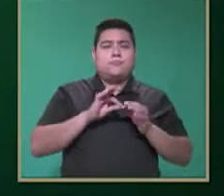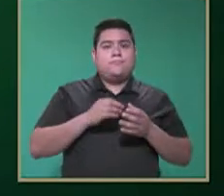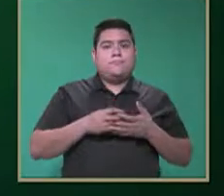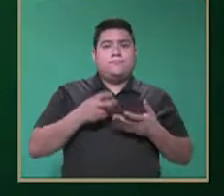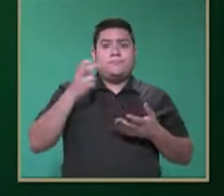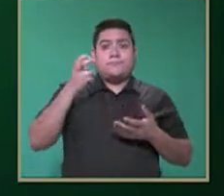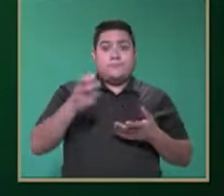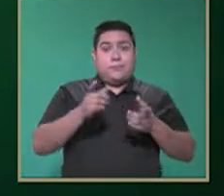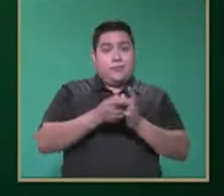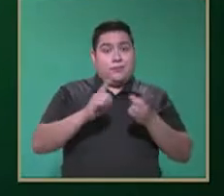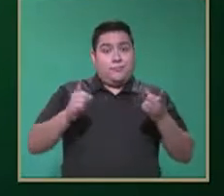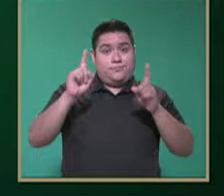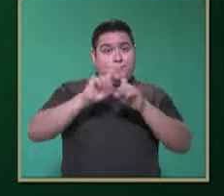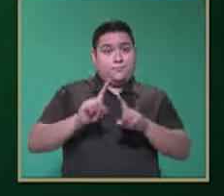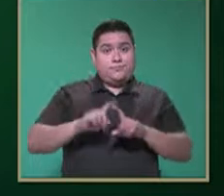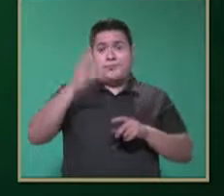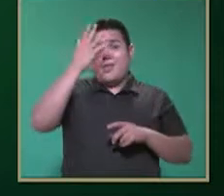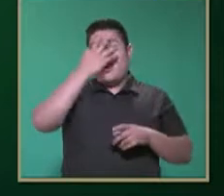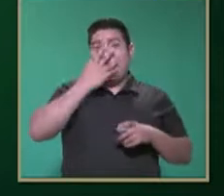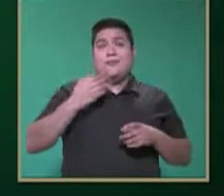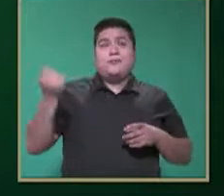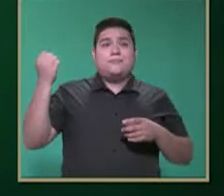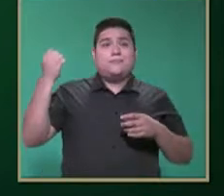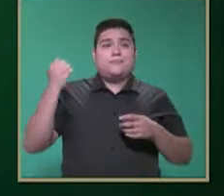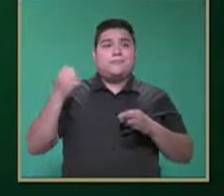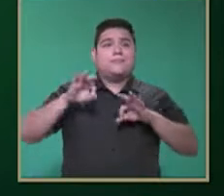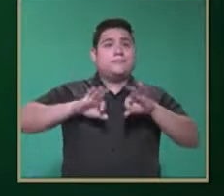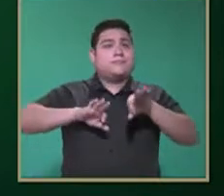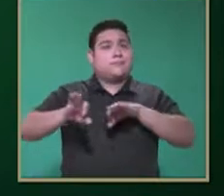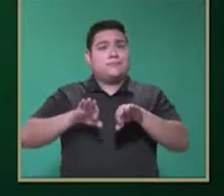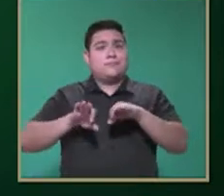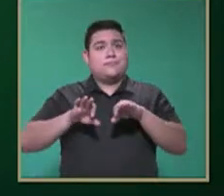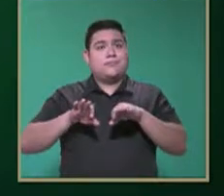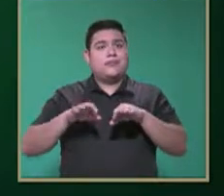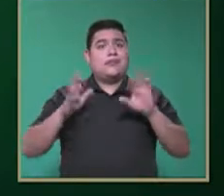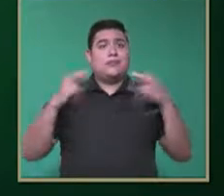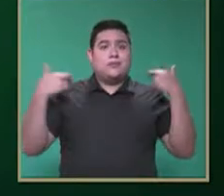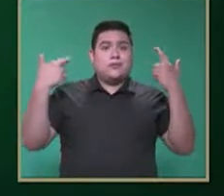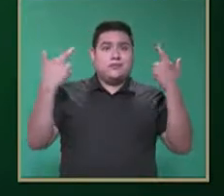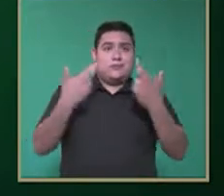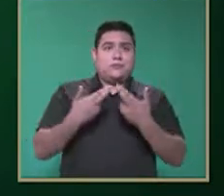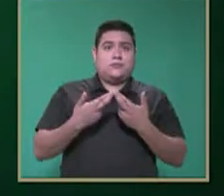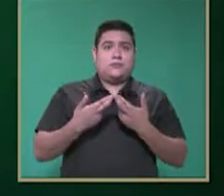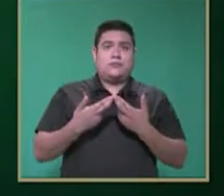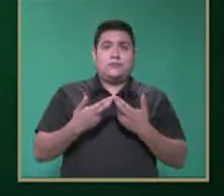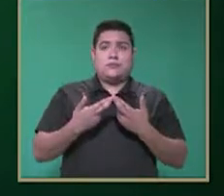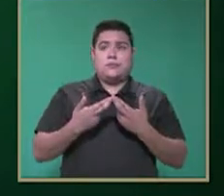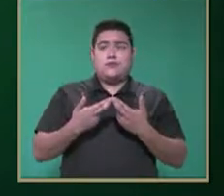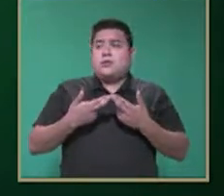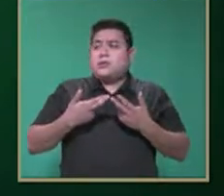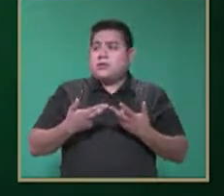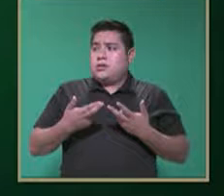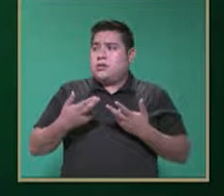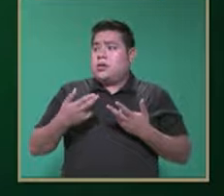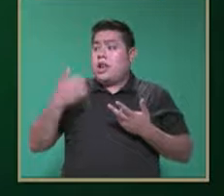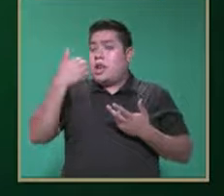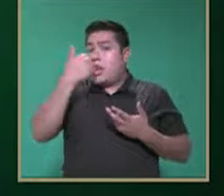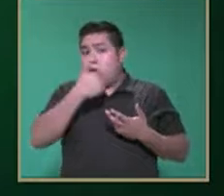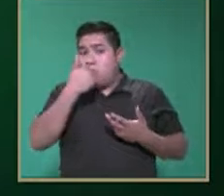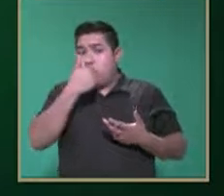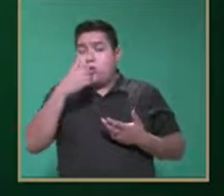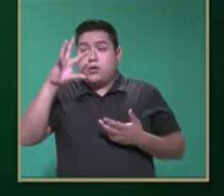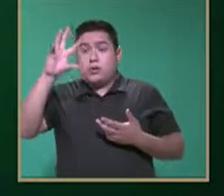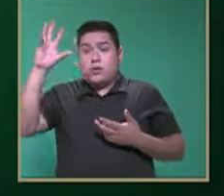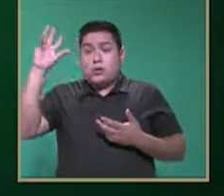desarrollo de habilidades trabajando nosotros como docentes. Desde el momento que recibimos al alumno